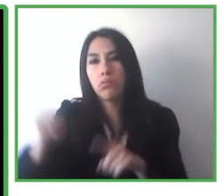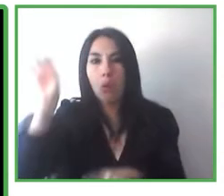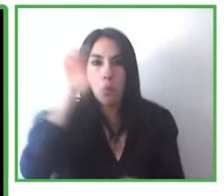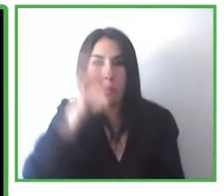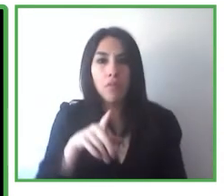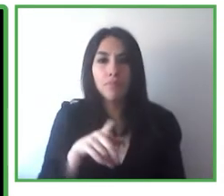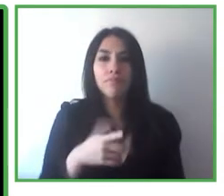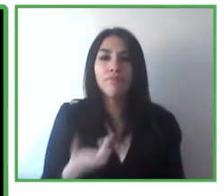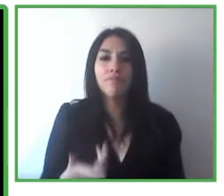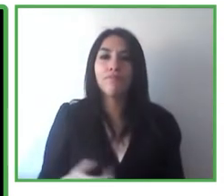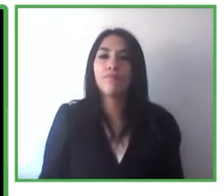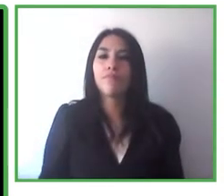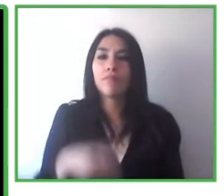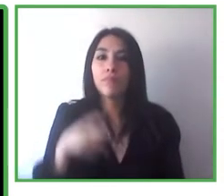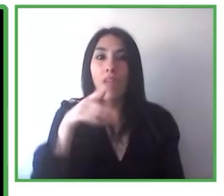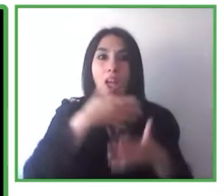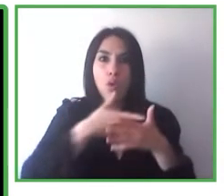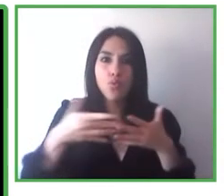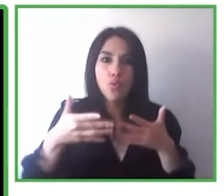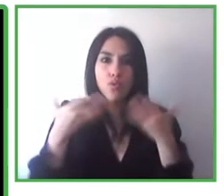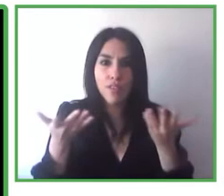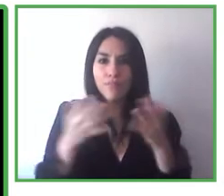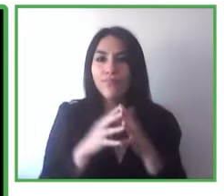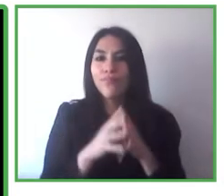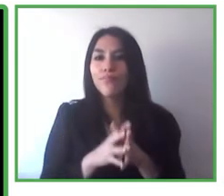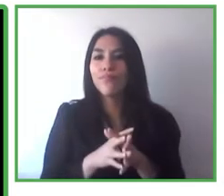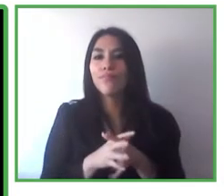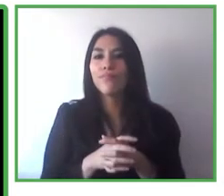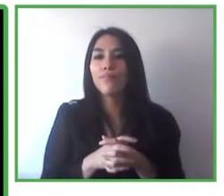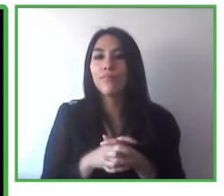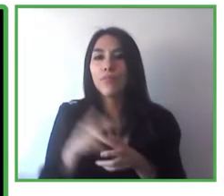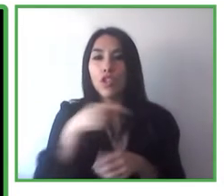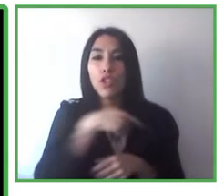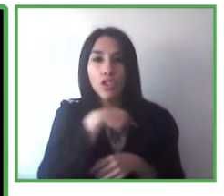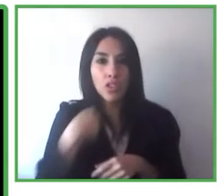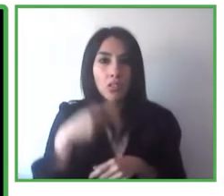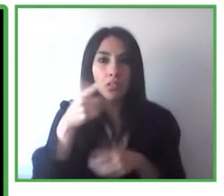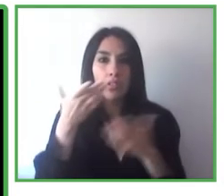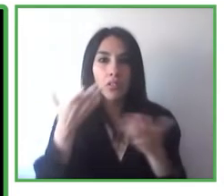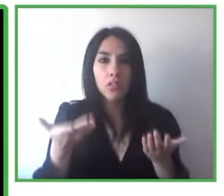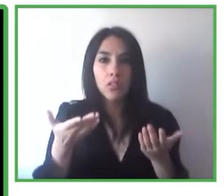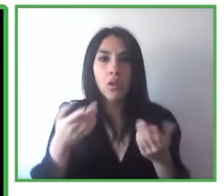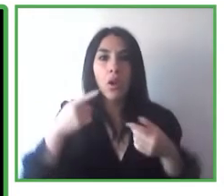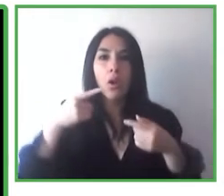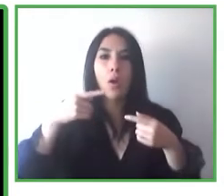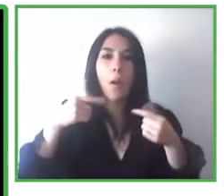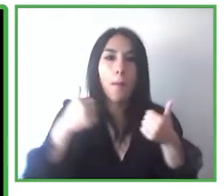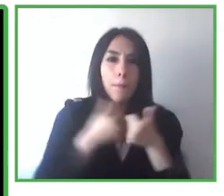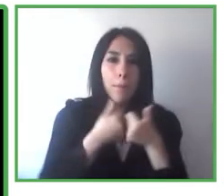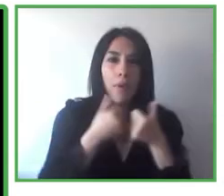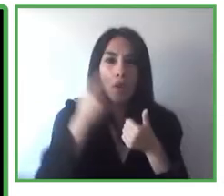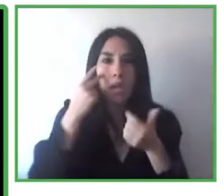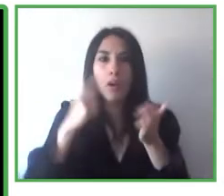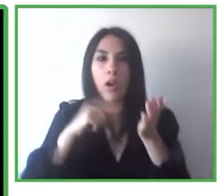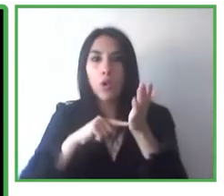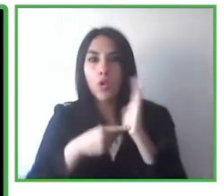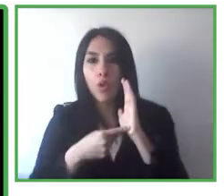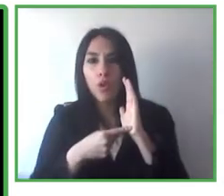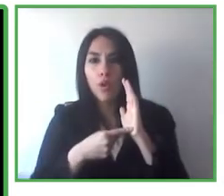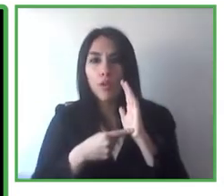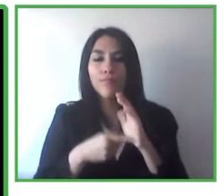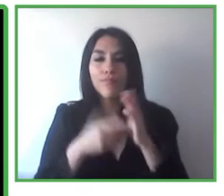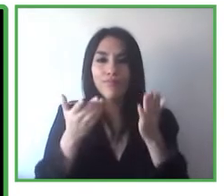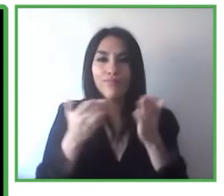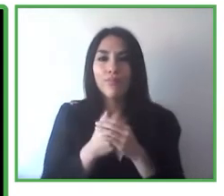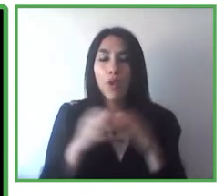que durante 6 meses probó la tecnología antes de reportar este FIPA donde el 88% de los